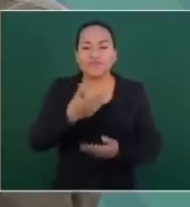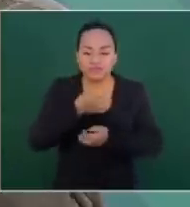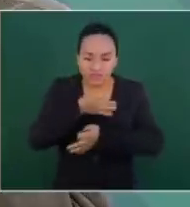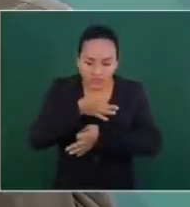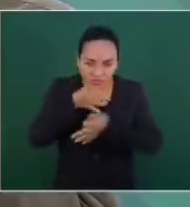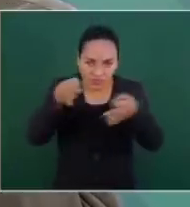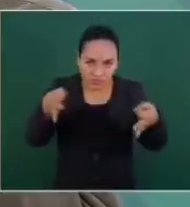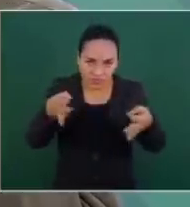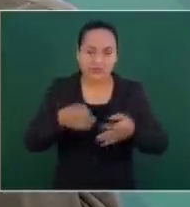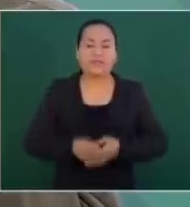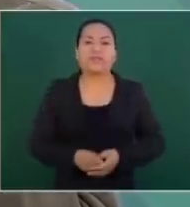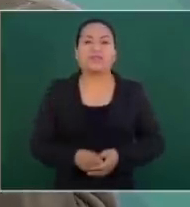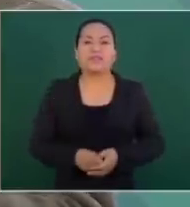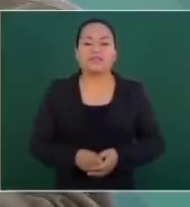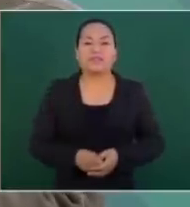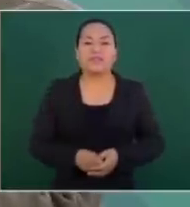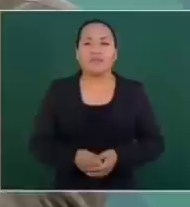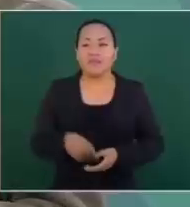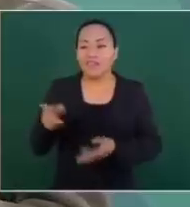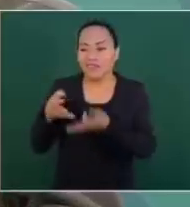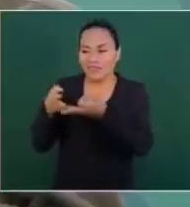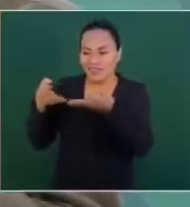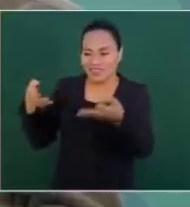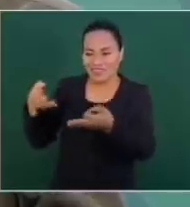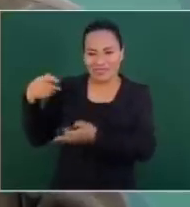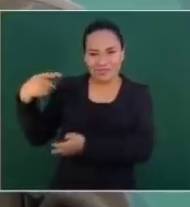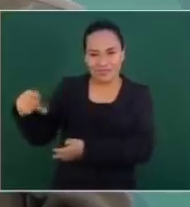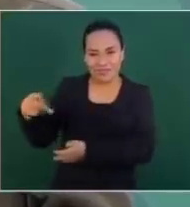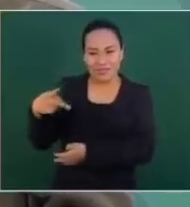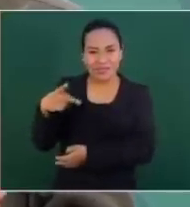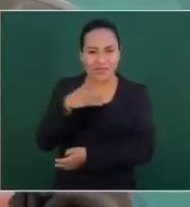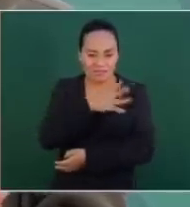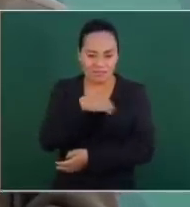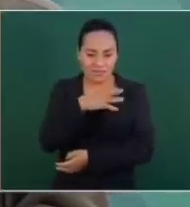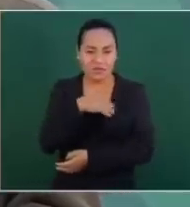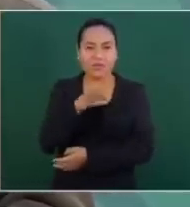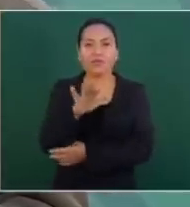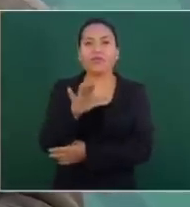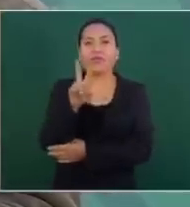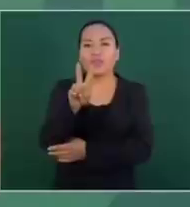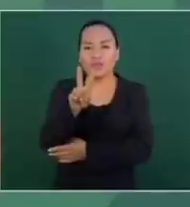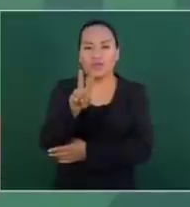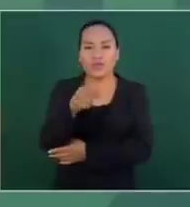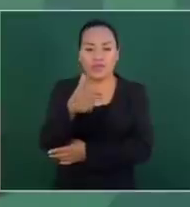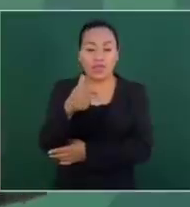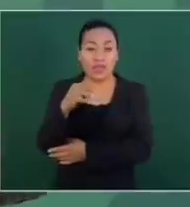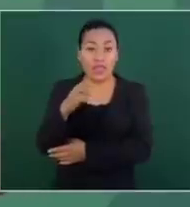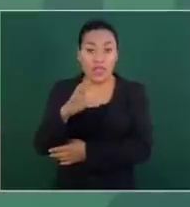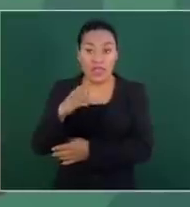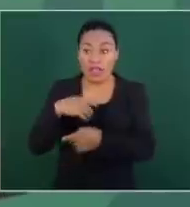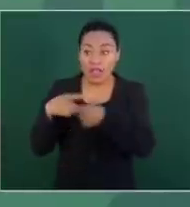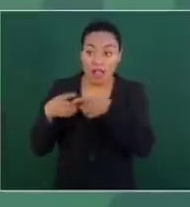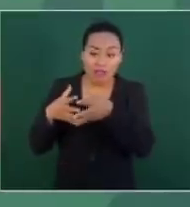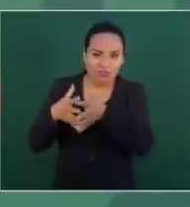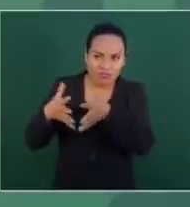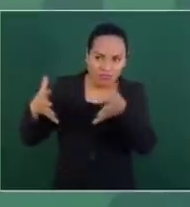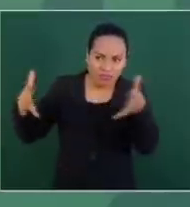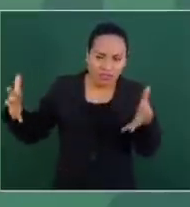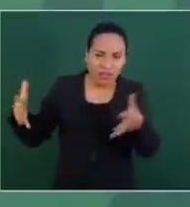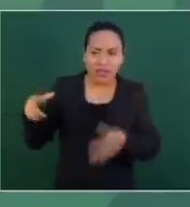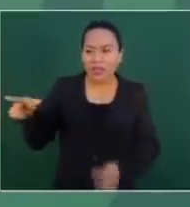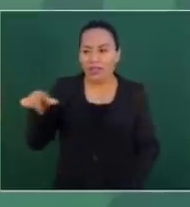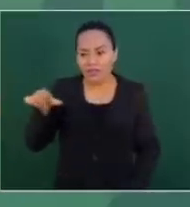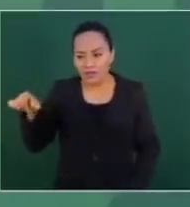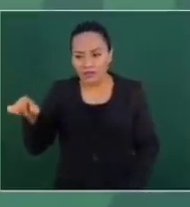Decirles que el terreno que tienen mis hijos son 52 hectáreas, tienen 16 hectáreas cada